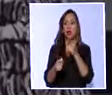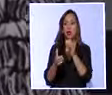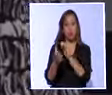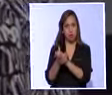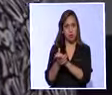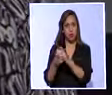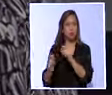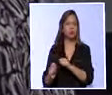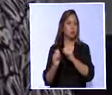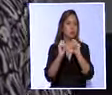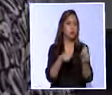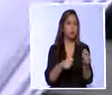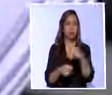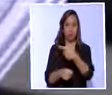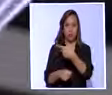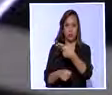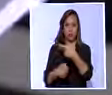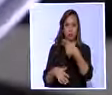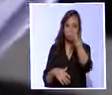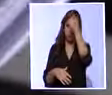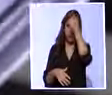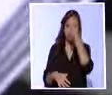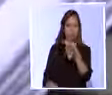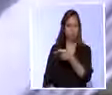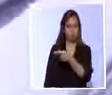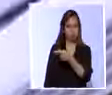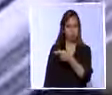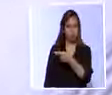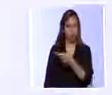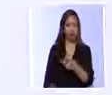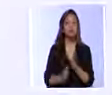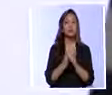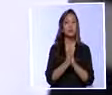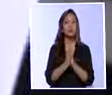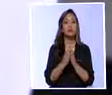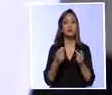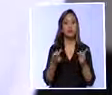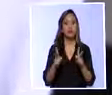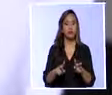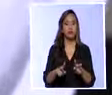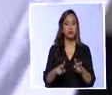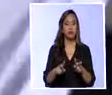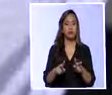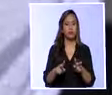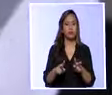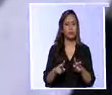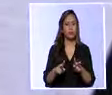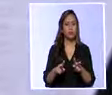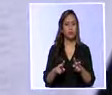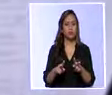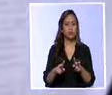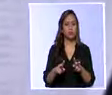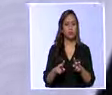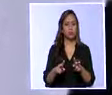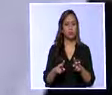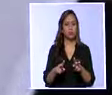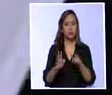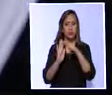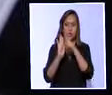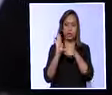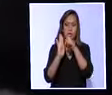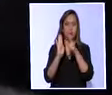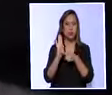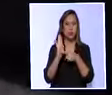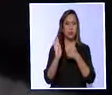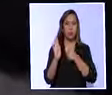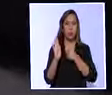para constatar que la deuda fue de los dos y me piden la posesión efectiva registrada en la